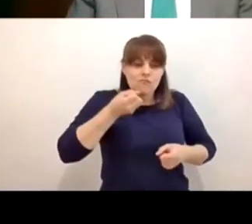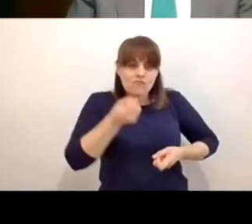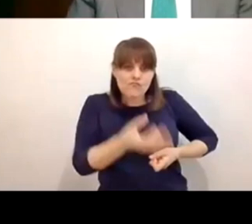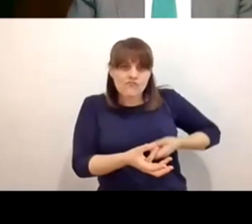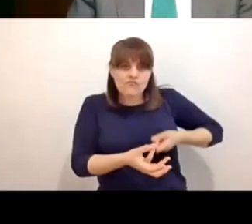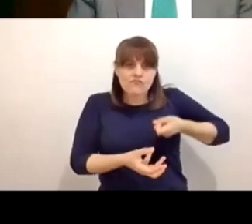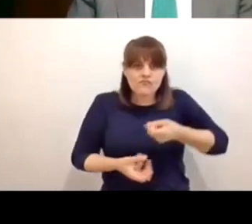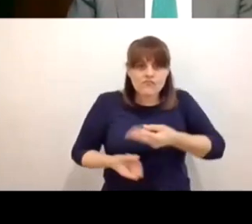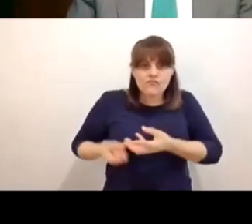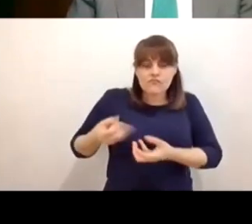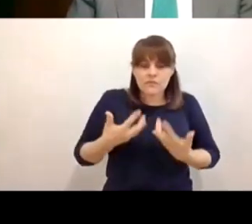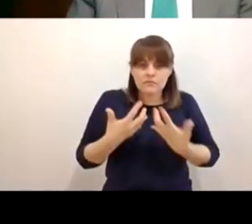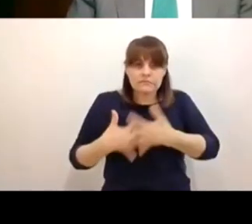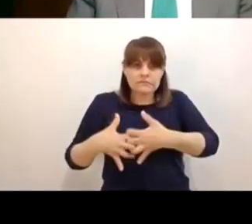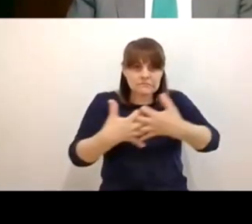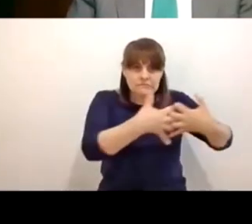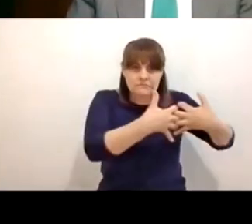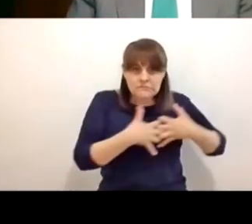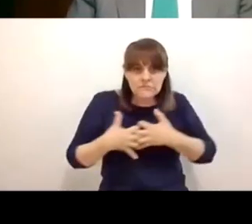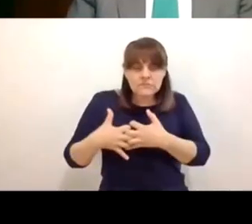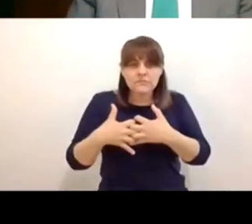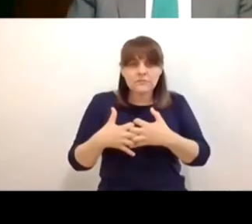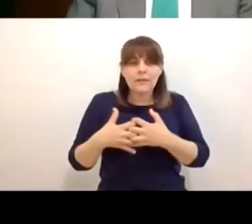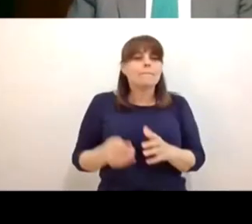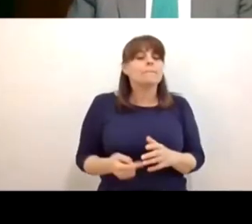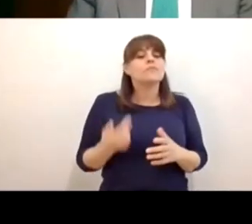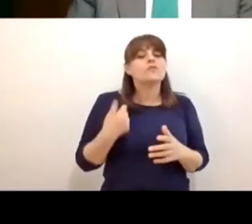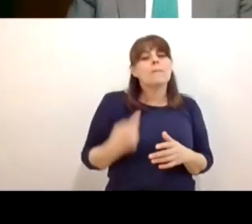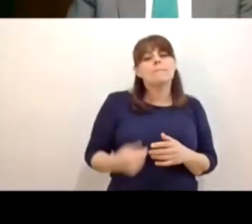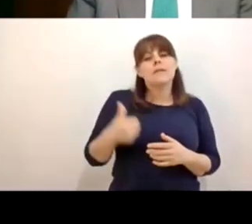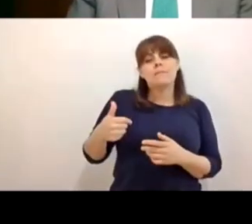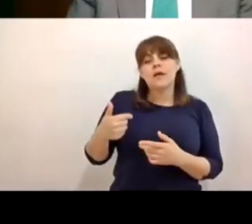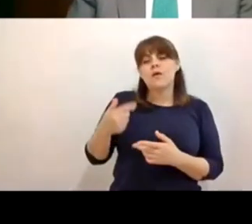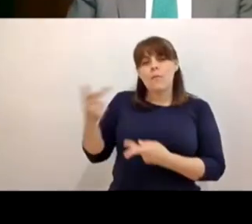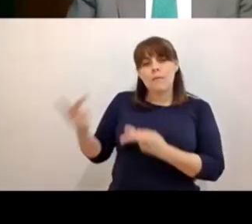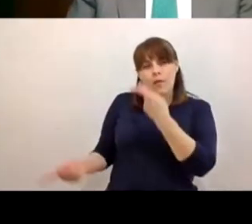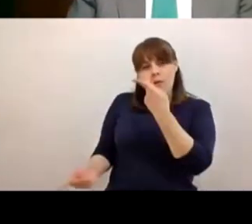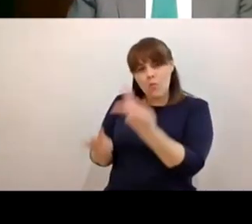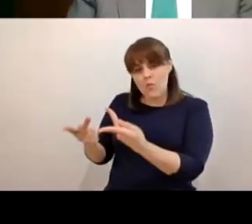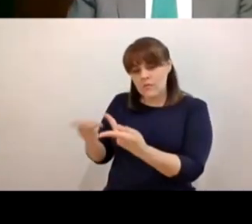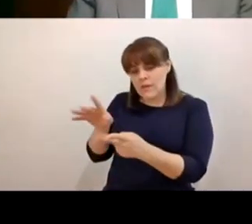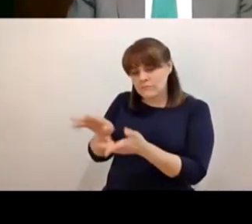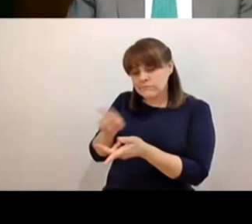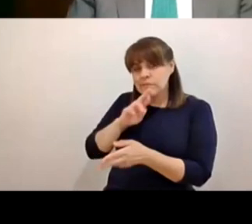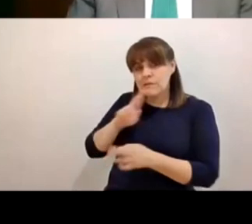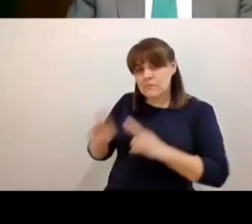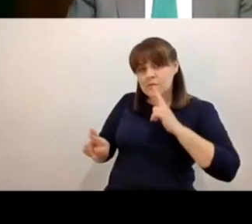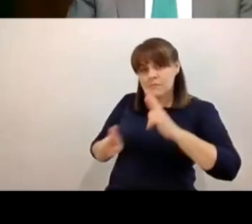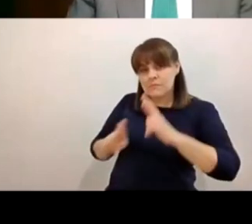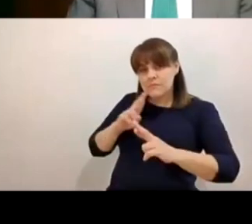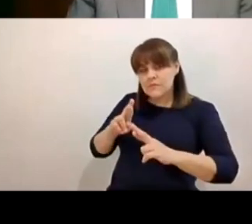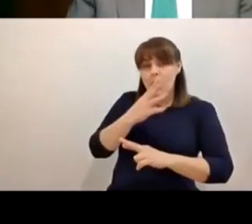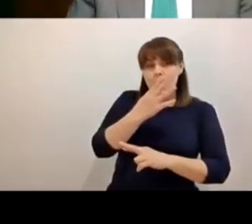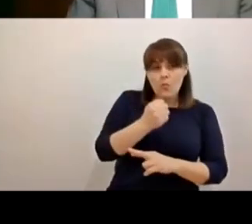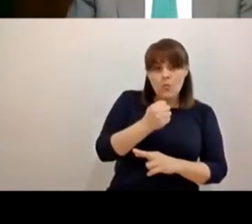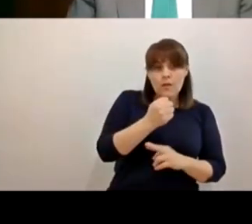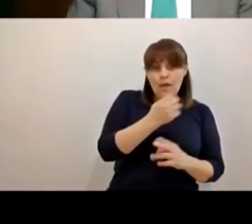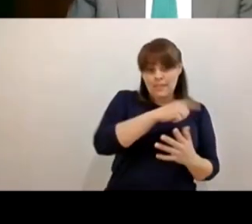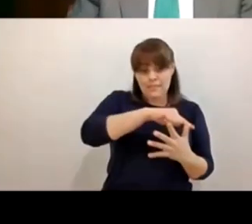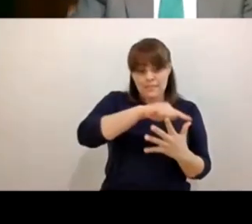tratado de comentarles parto de los resultados que nos da la encuesta y donde dice nueve de cada diez padres de familia en Sinaloa